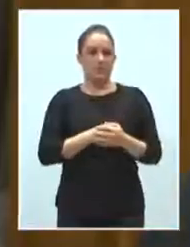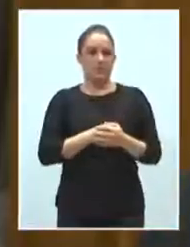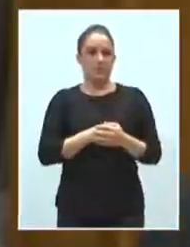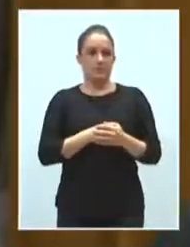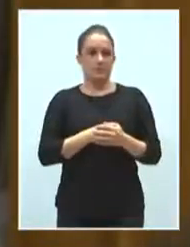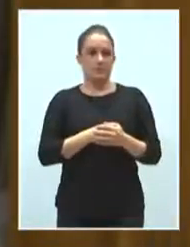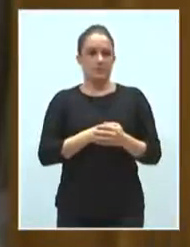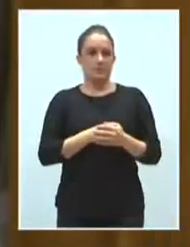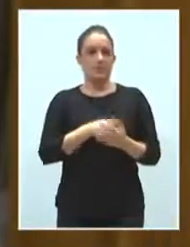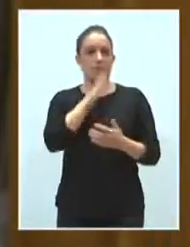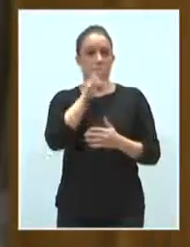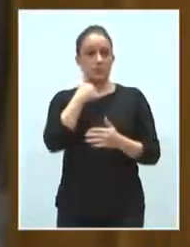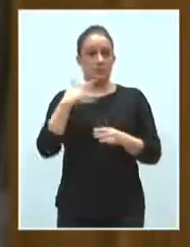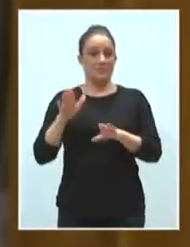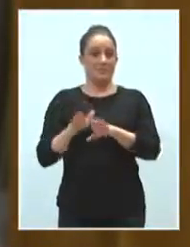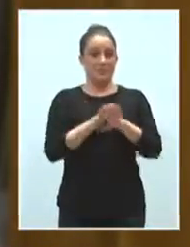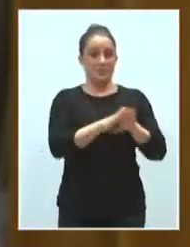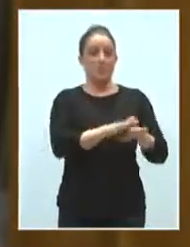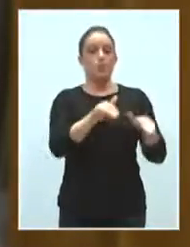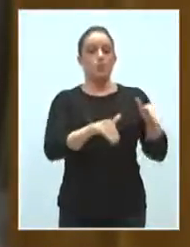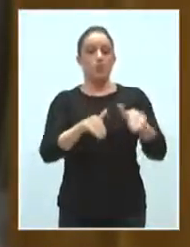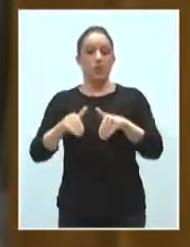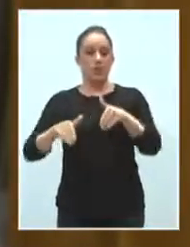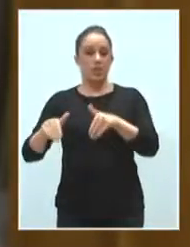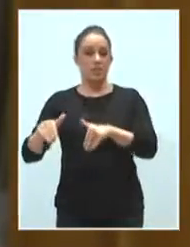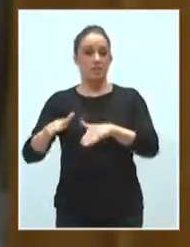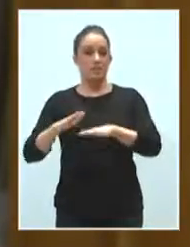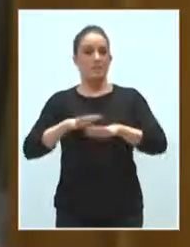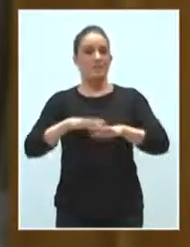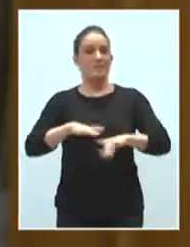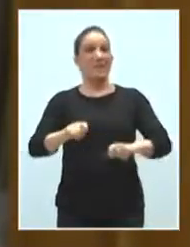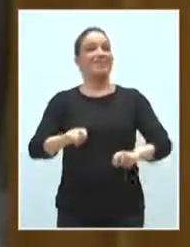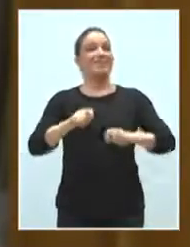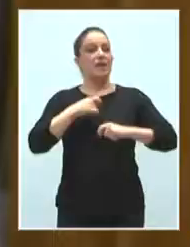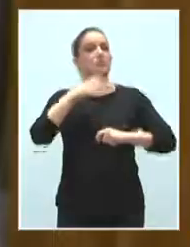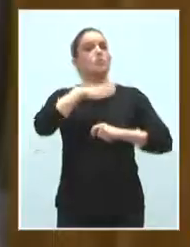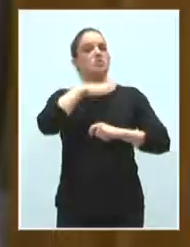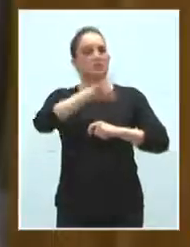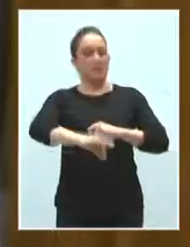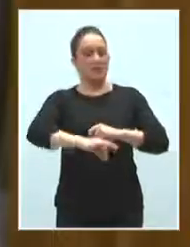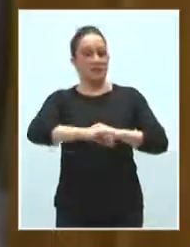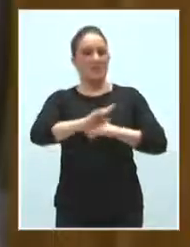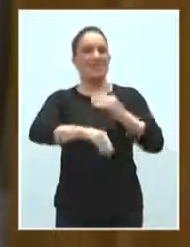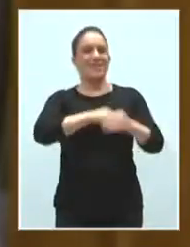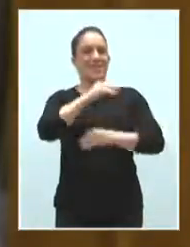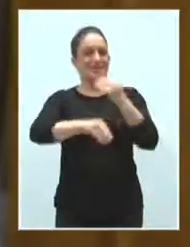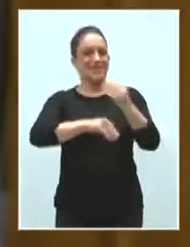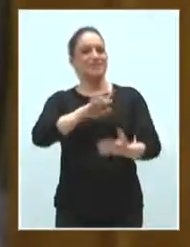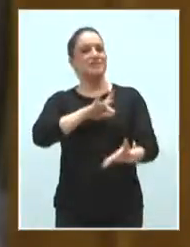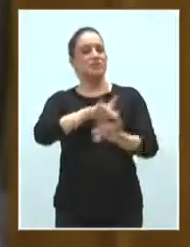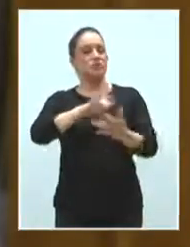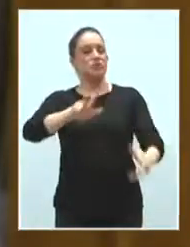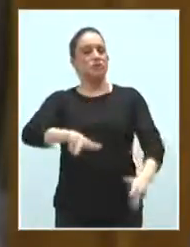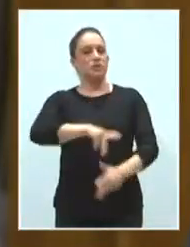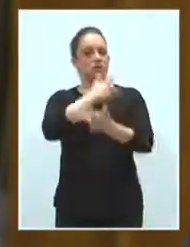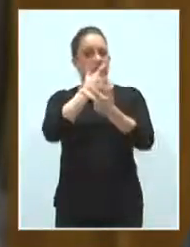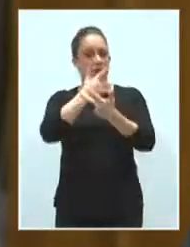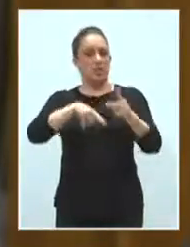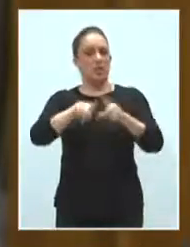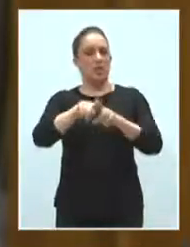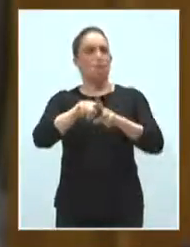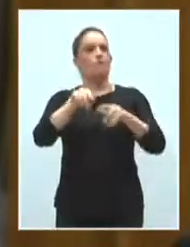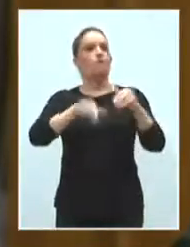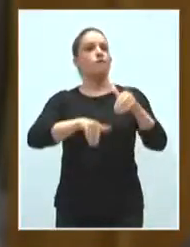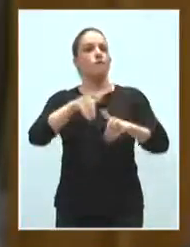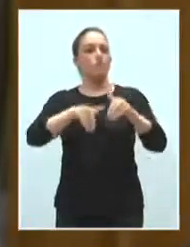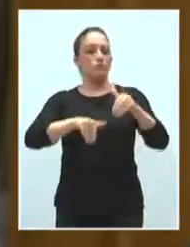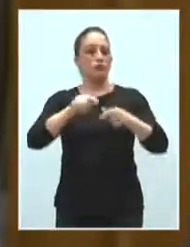Por tanto, vamos a proceder a la votación para habilitar la posibilidad de la celebración de sesiones por videoconferencia y el voto telemático de